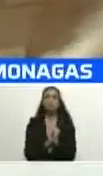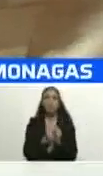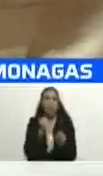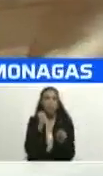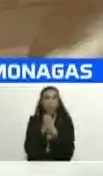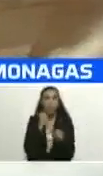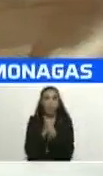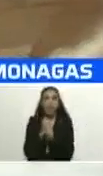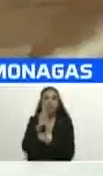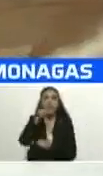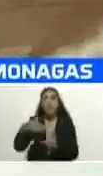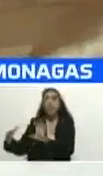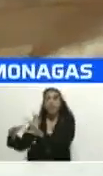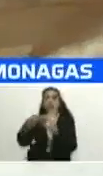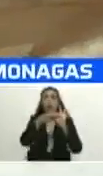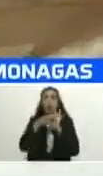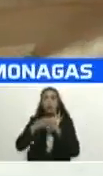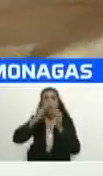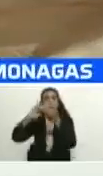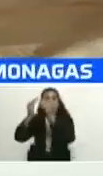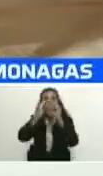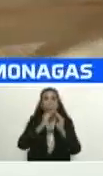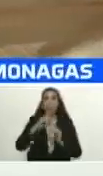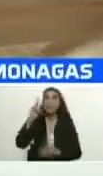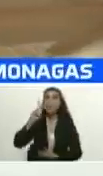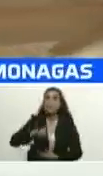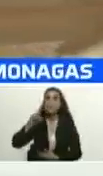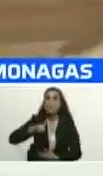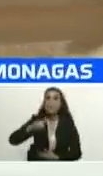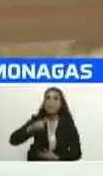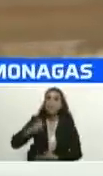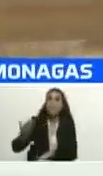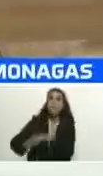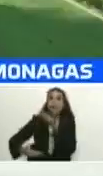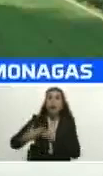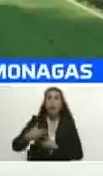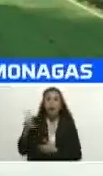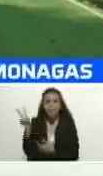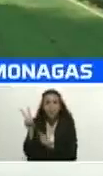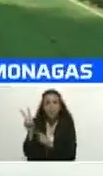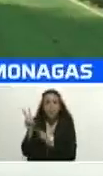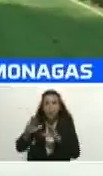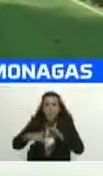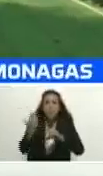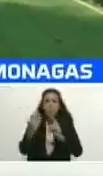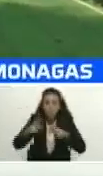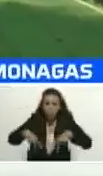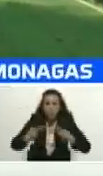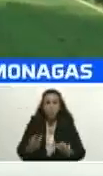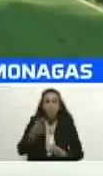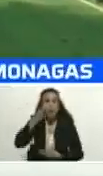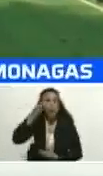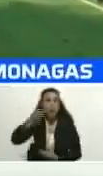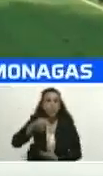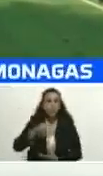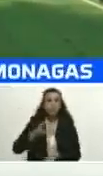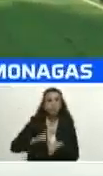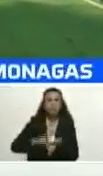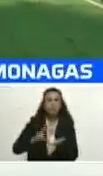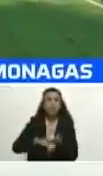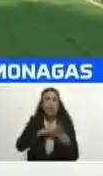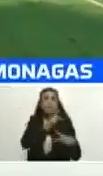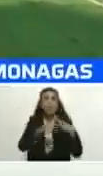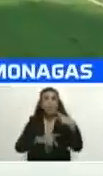mano la unión de todos los que produce en Venezuela esta Venezuela la Venezuela de verdad la Venezuela